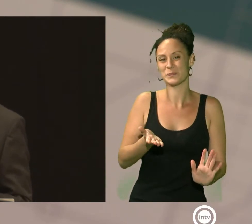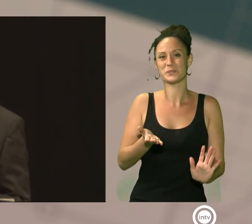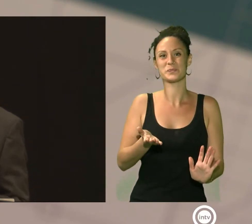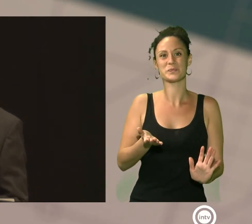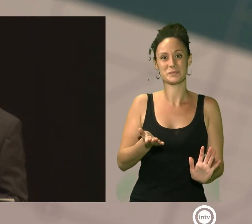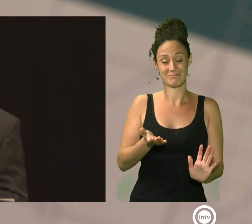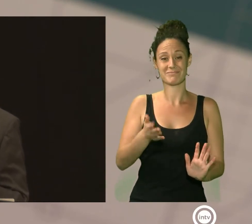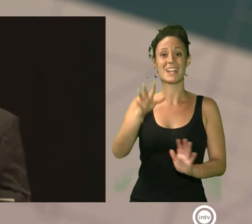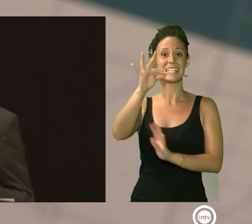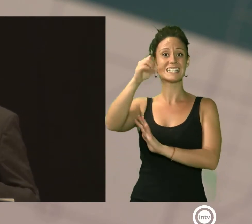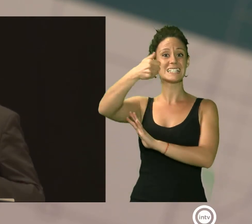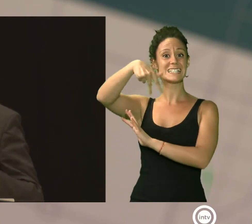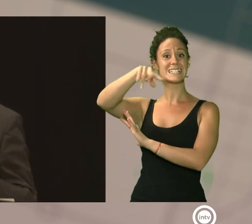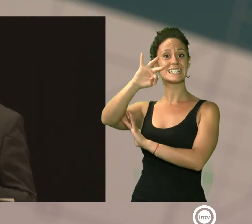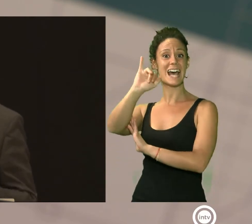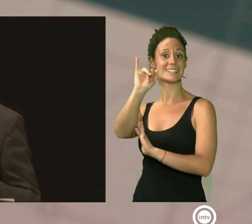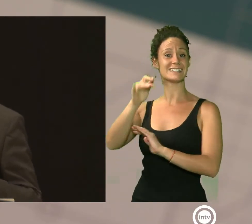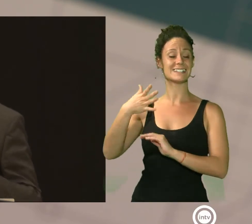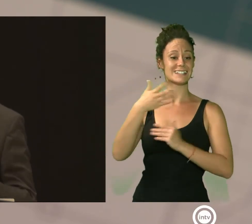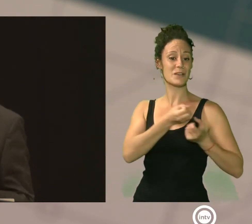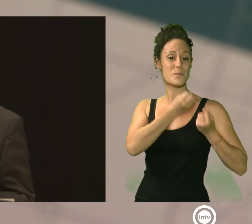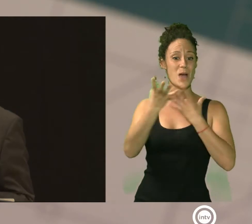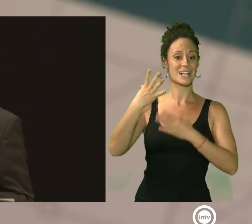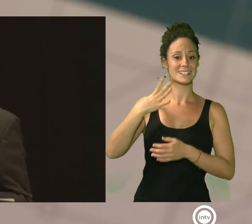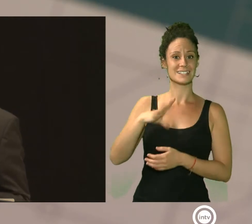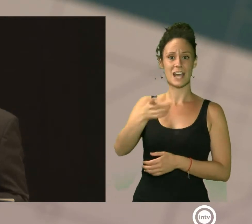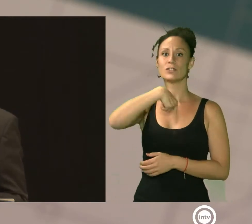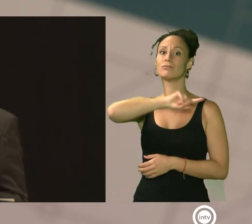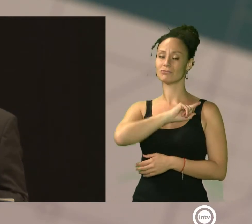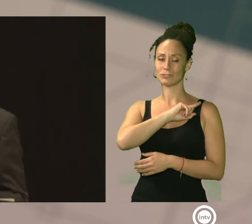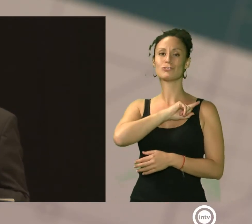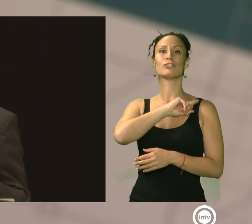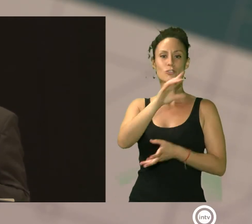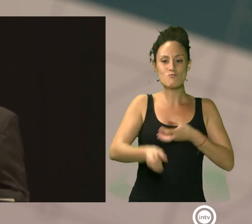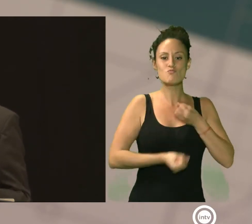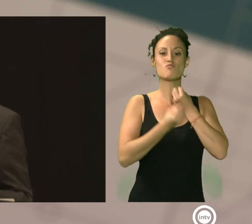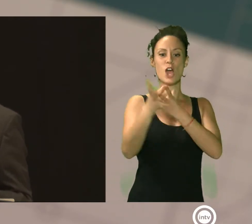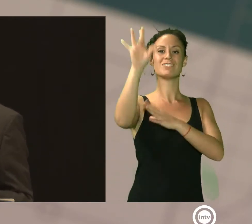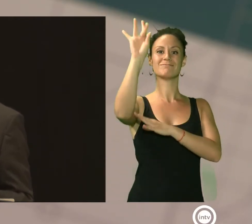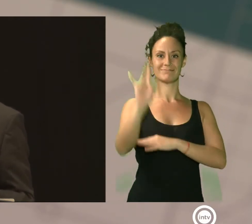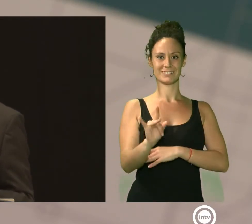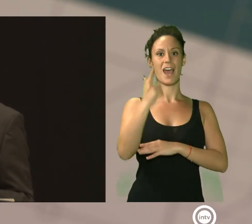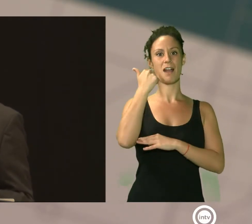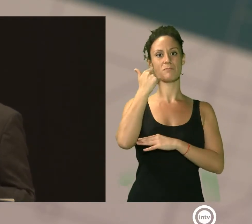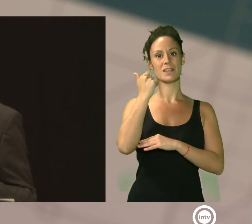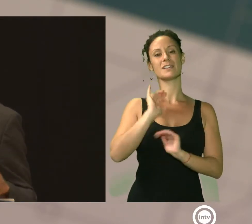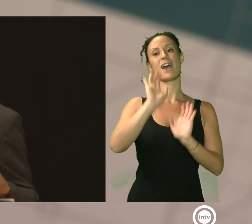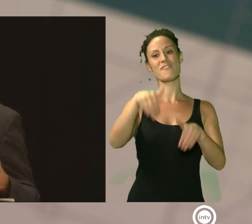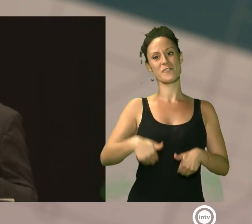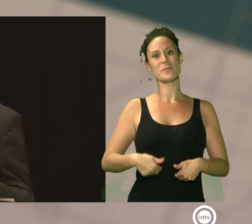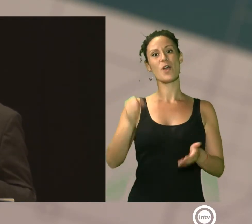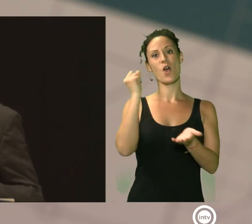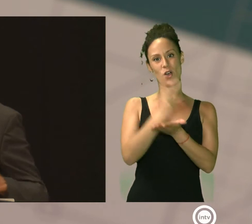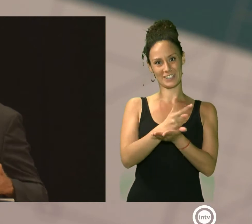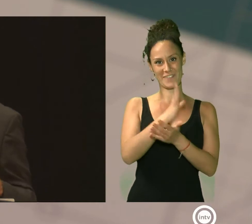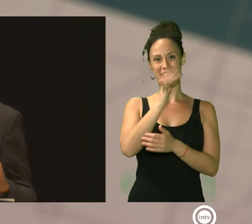ahora ya podemos afirmar, confirmar y reafirmar que volveremos a Almería. Ahora